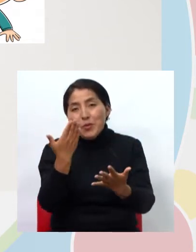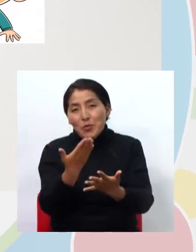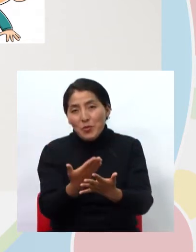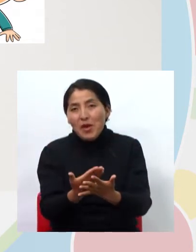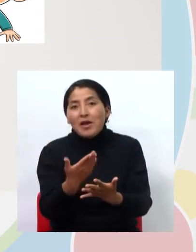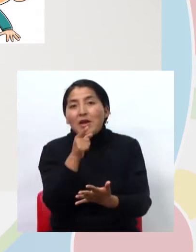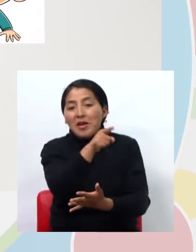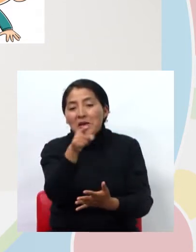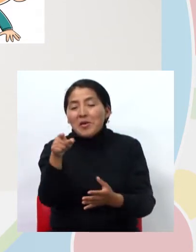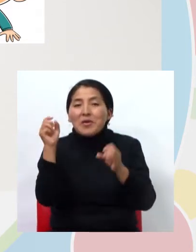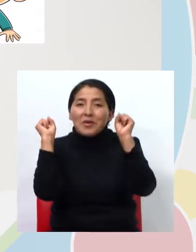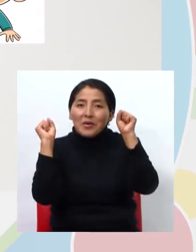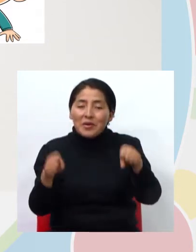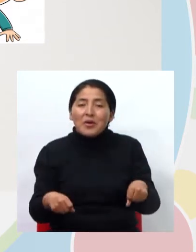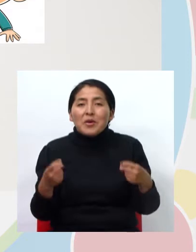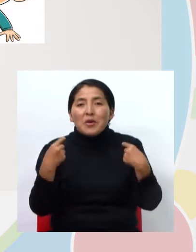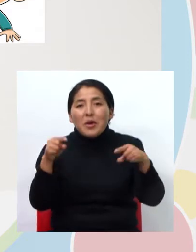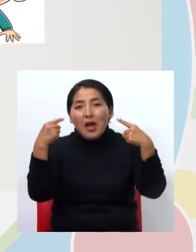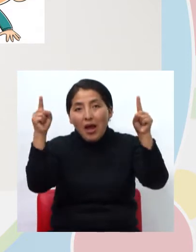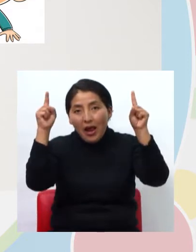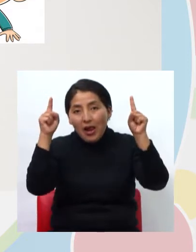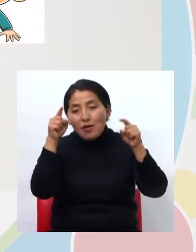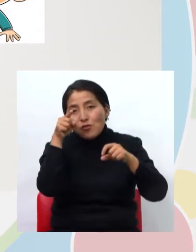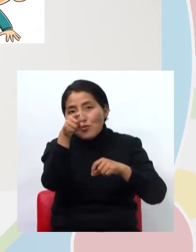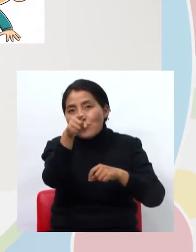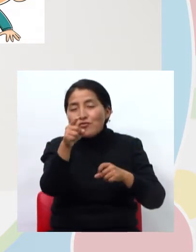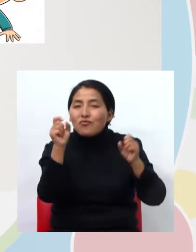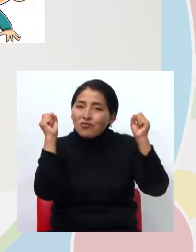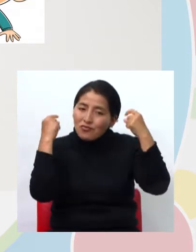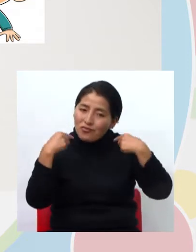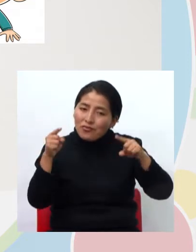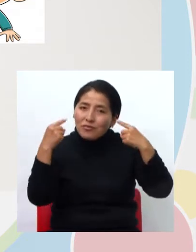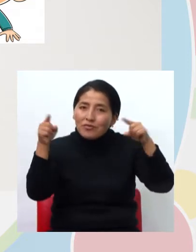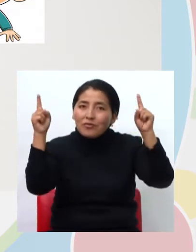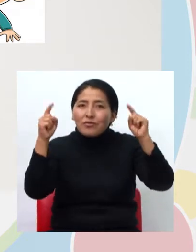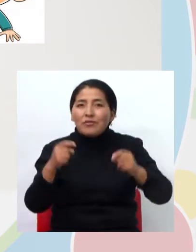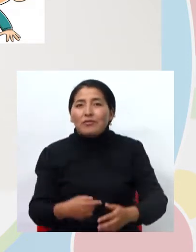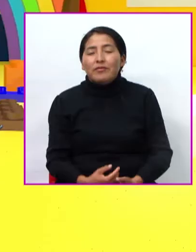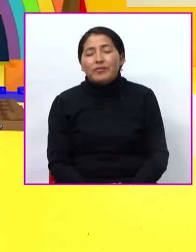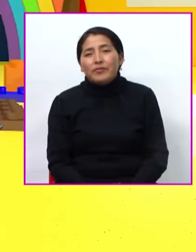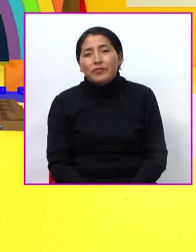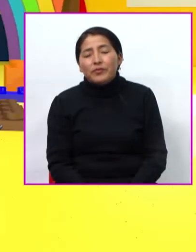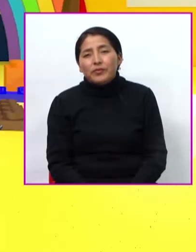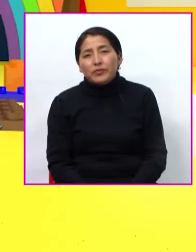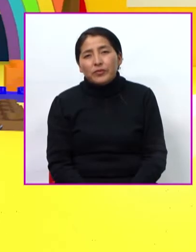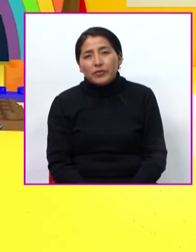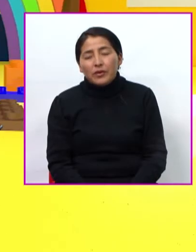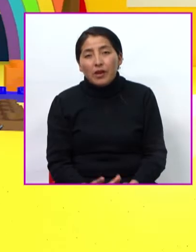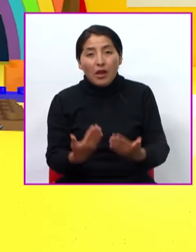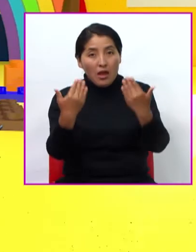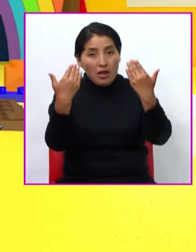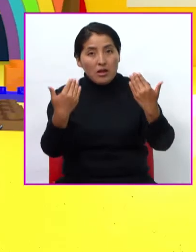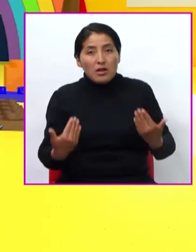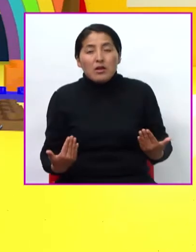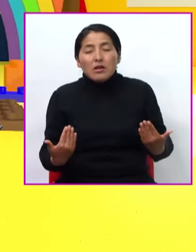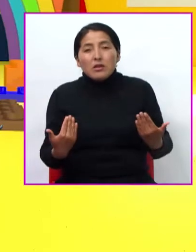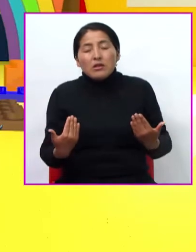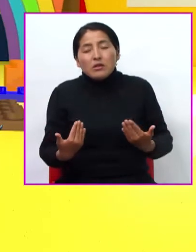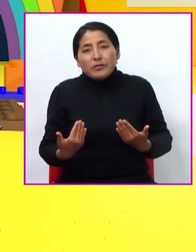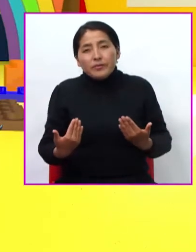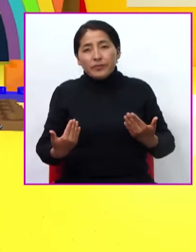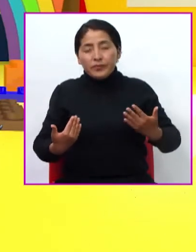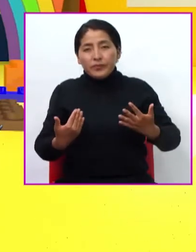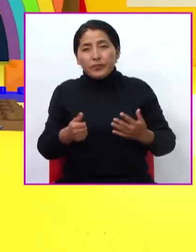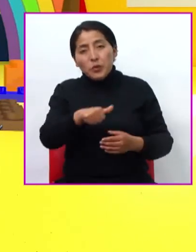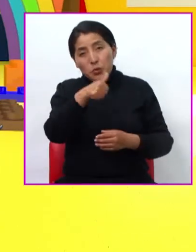Muy bien. ¿Qué dice ahí? Lo lograste. Muy bien. Muy Ahora vamos pasando a la